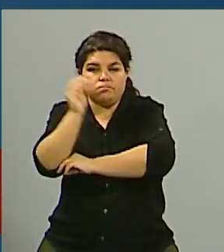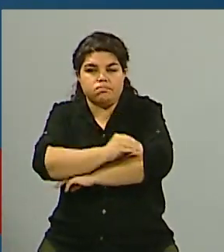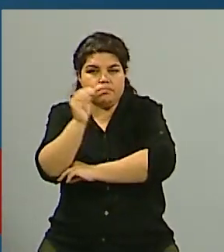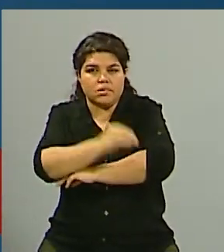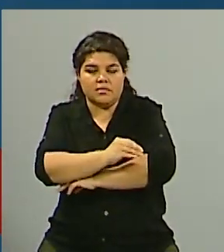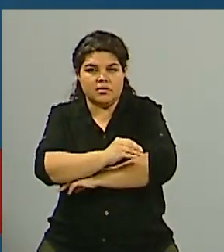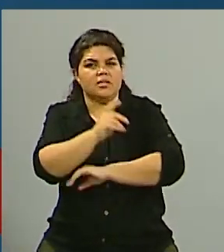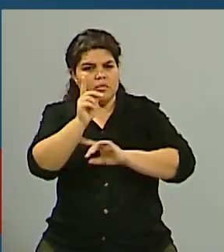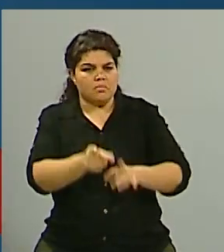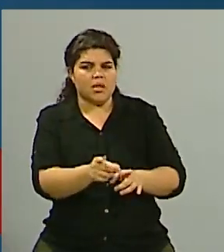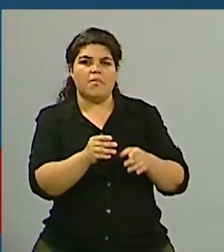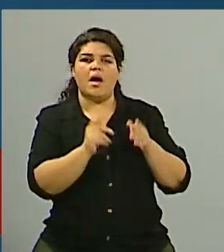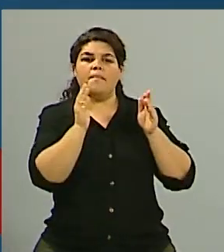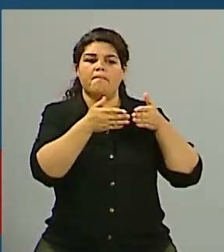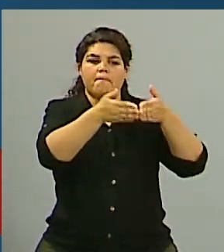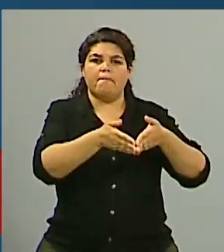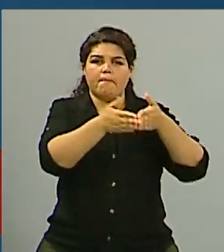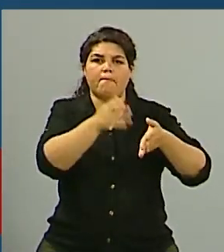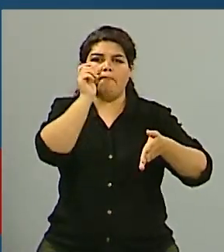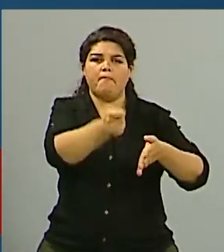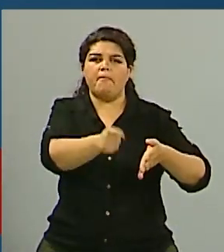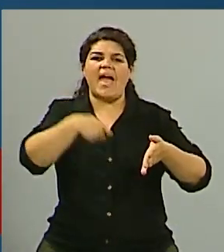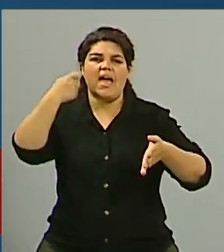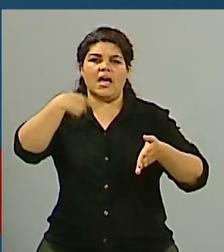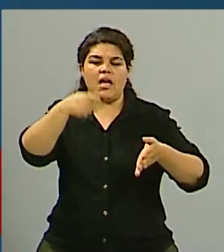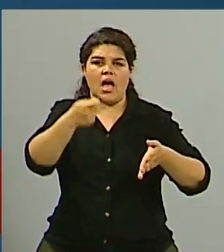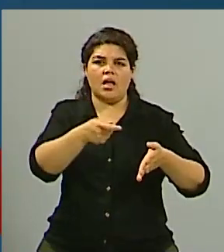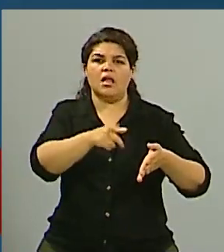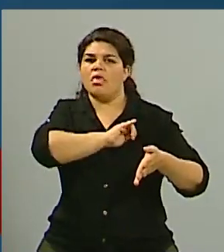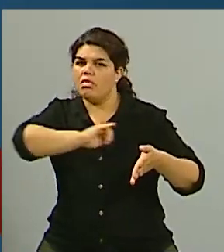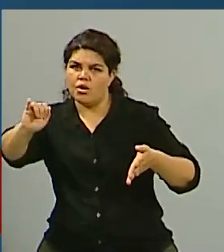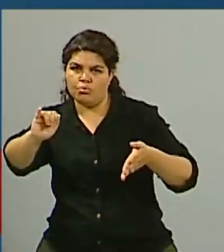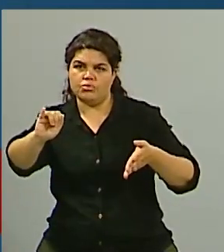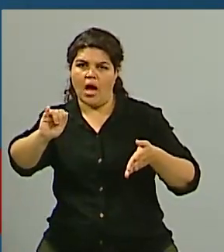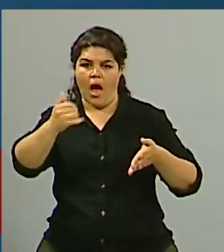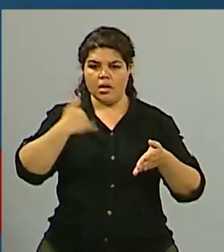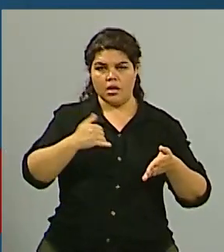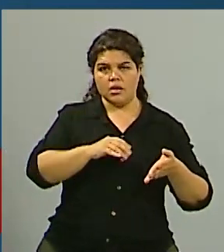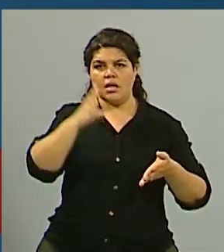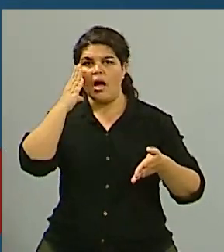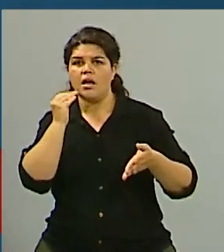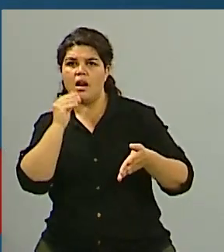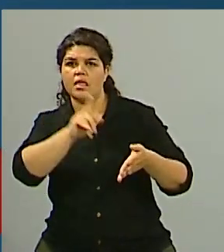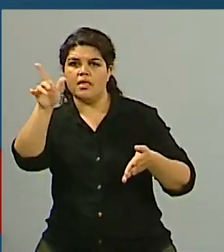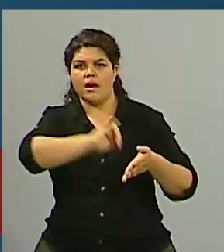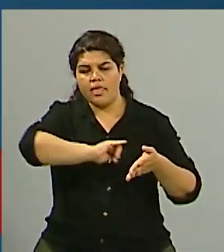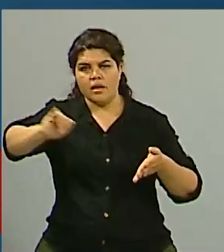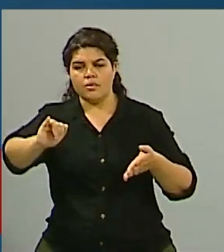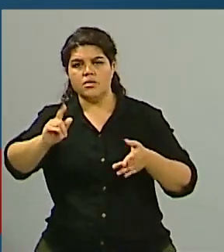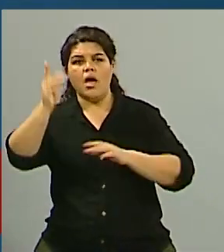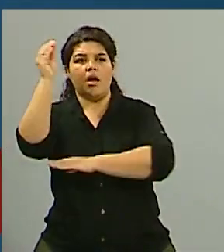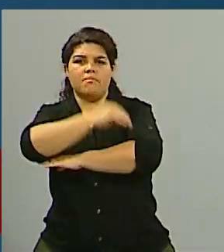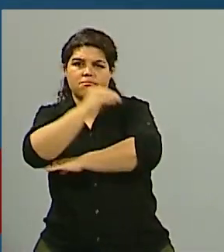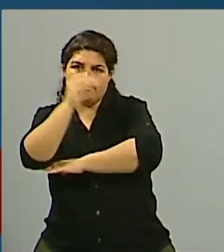que en la pesca ilegal. Y ha llevado a que se sancionen a las empresas que están participando en esas actividades ilegales,